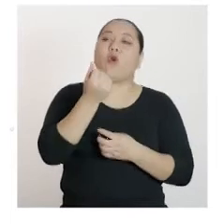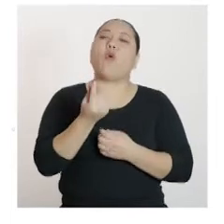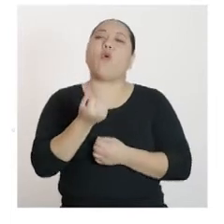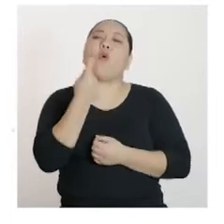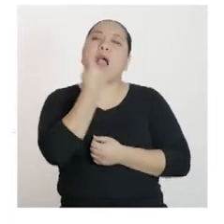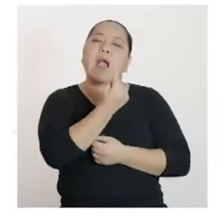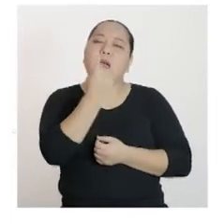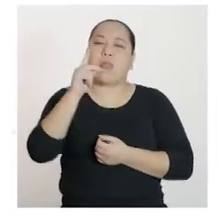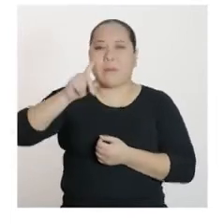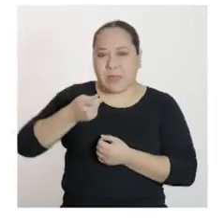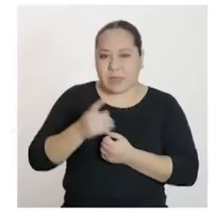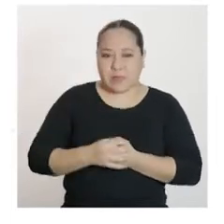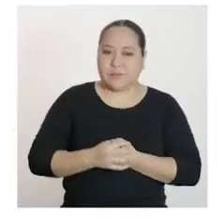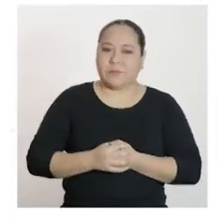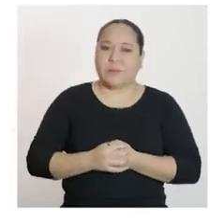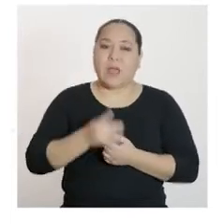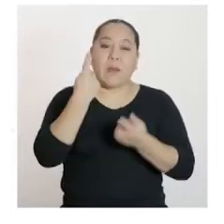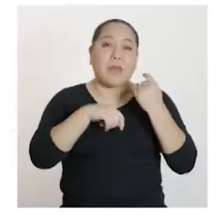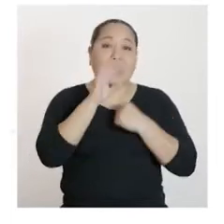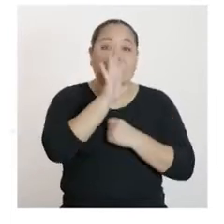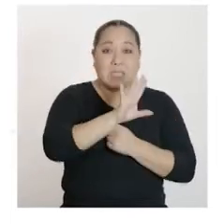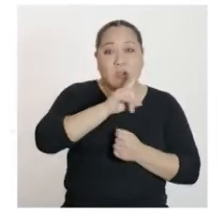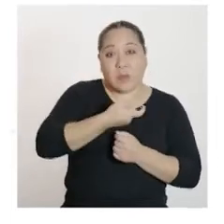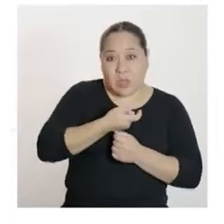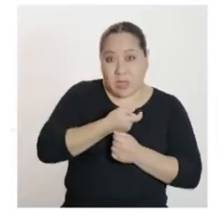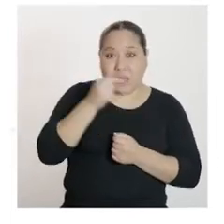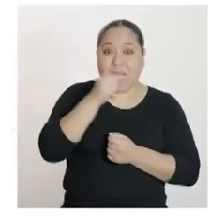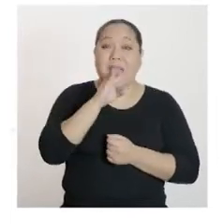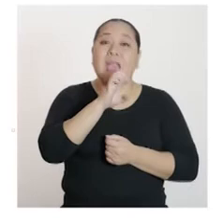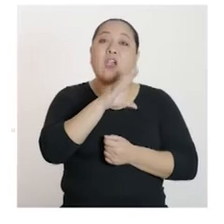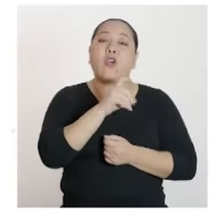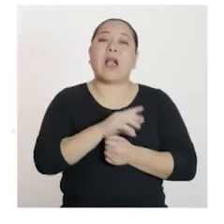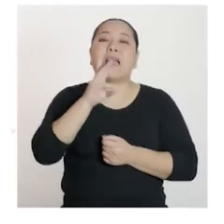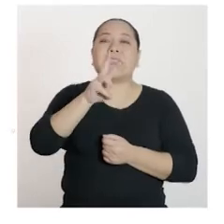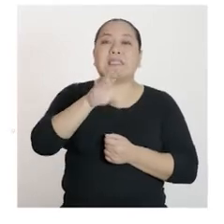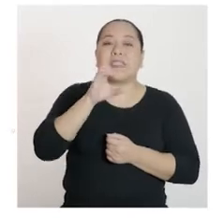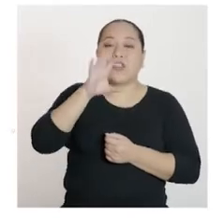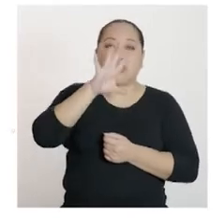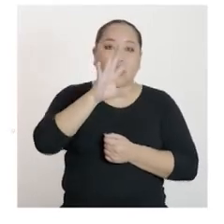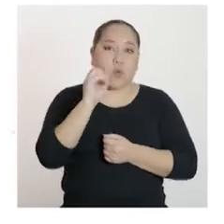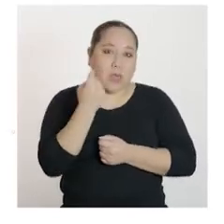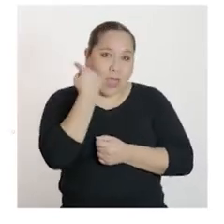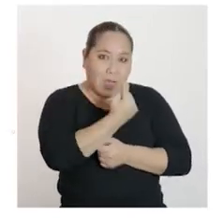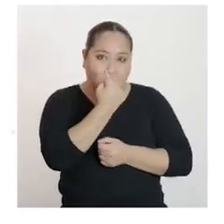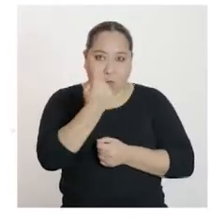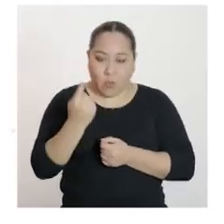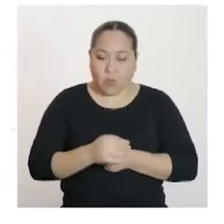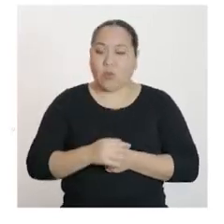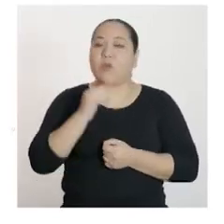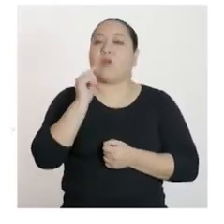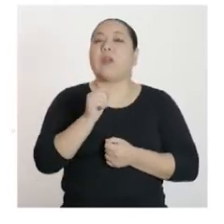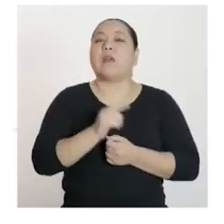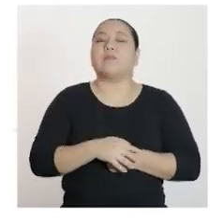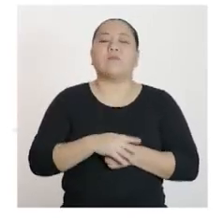millar. En nuestra tabla, al vender 5 millares de ecoladrillos a 650 cada uno, eso nos da un